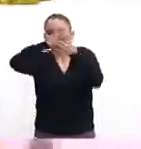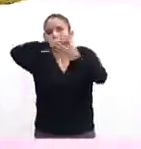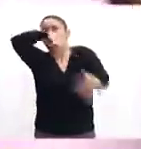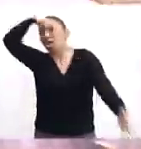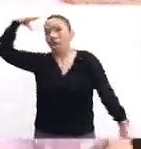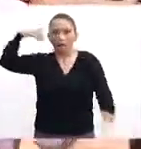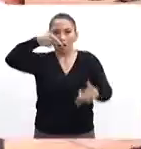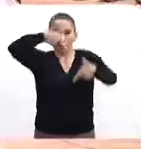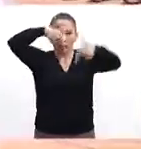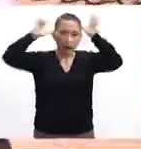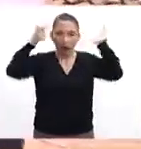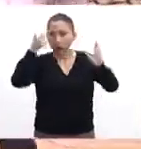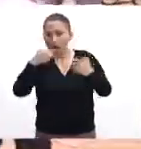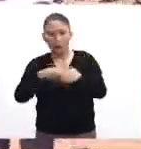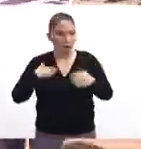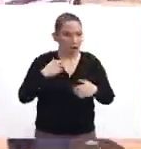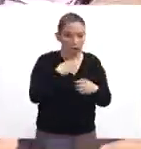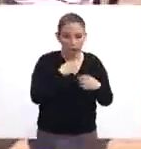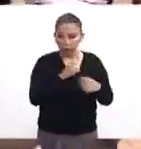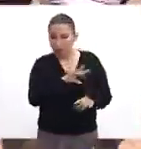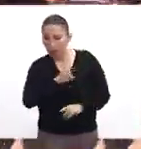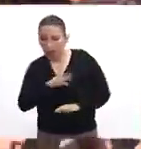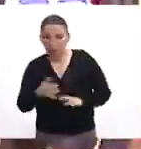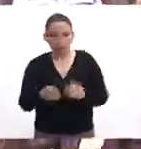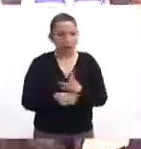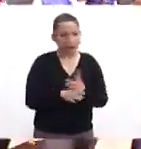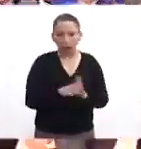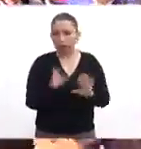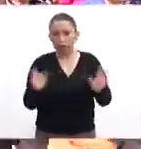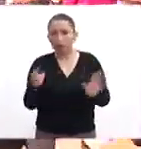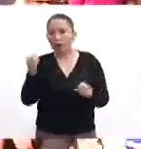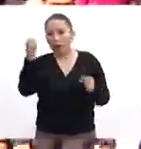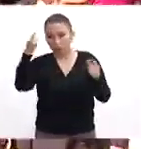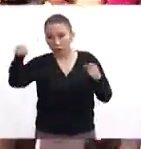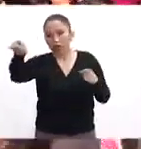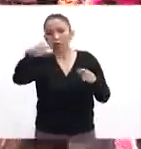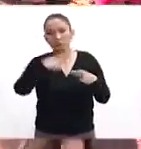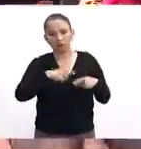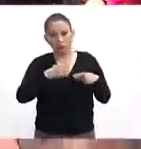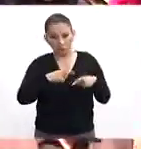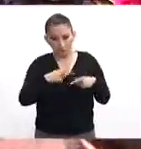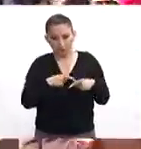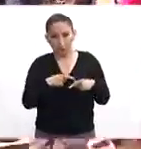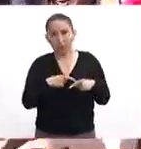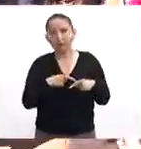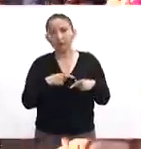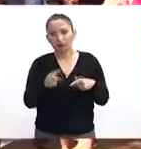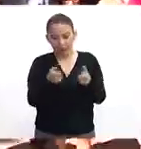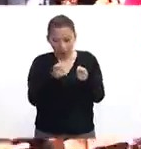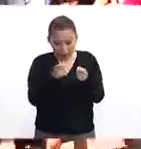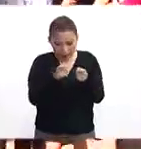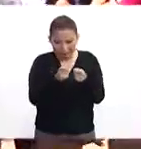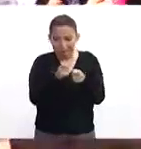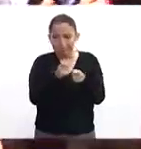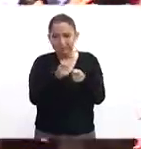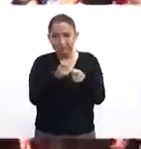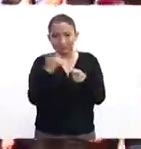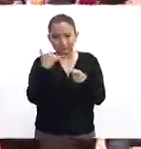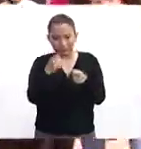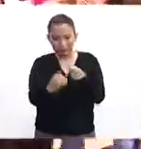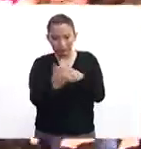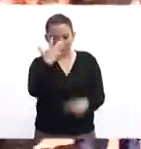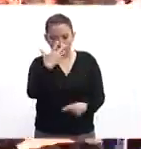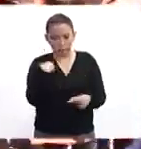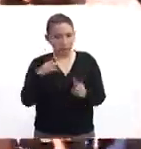muchas veces paranoicos con bastante miedo. Incluso hay muchas aplicaciones en celulares que a veces llega un